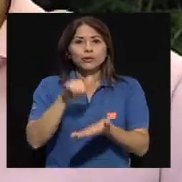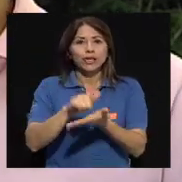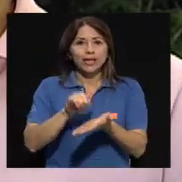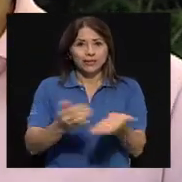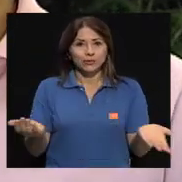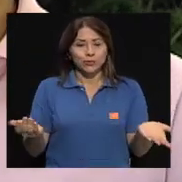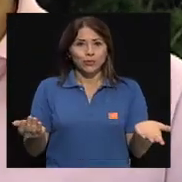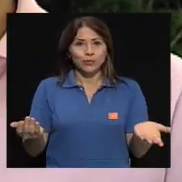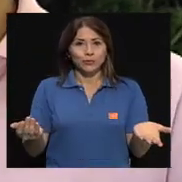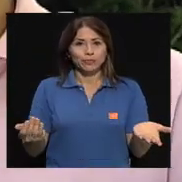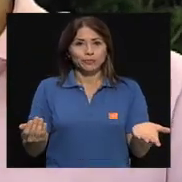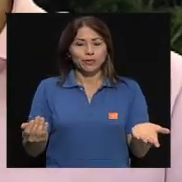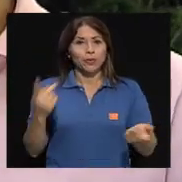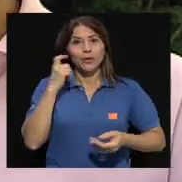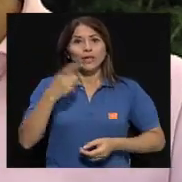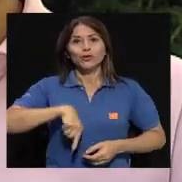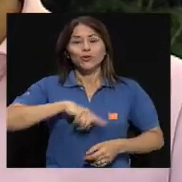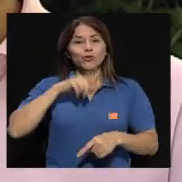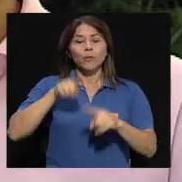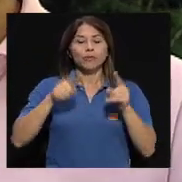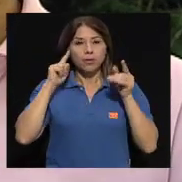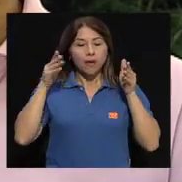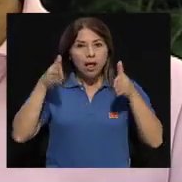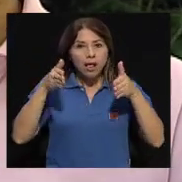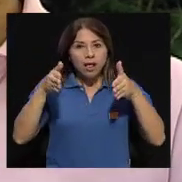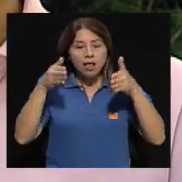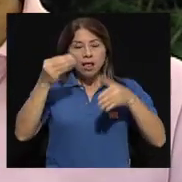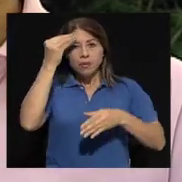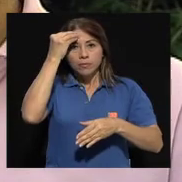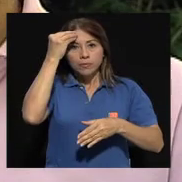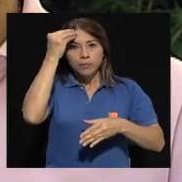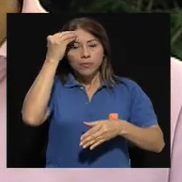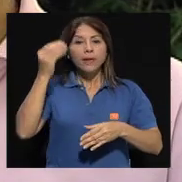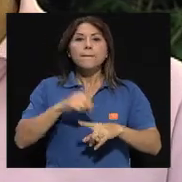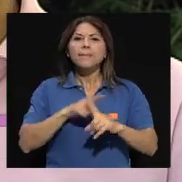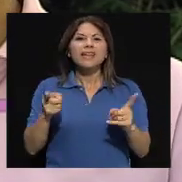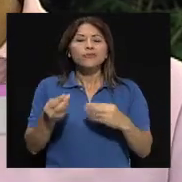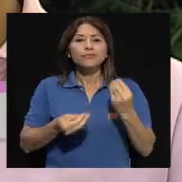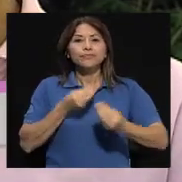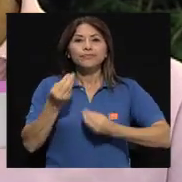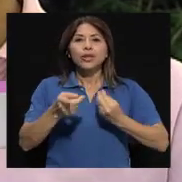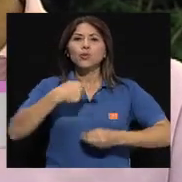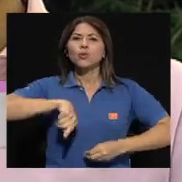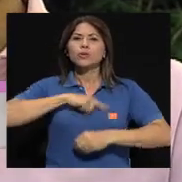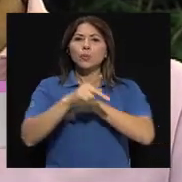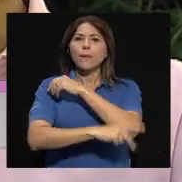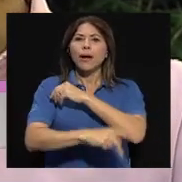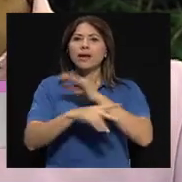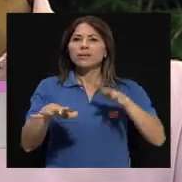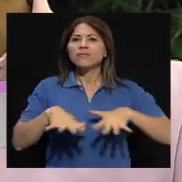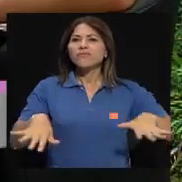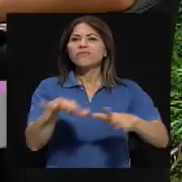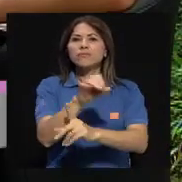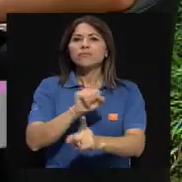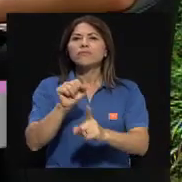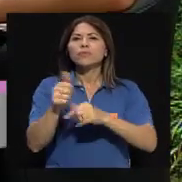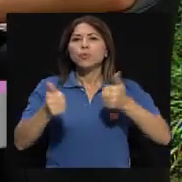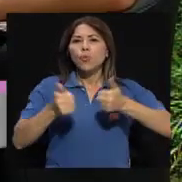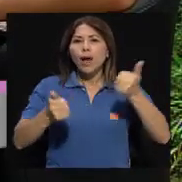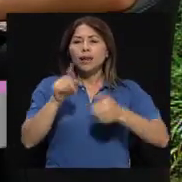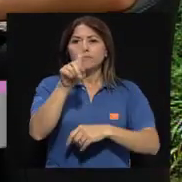pues, tampoco es vivir en función de esto, pero, ¿cuál es el estado de nuestro país en este caso?